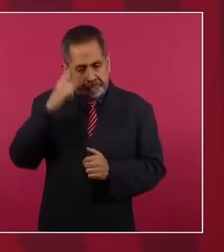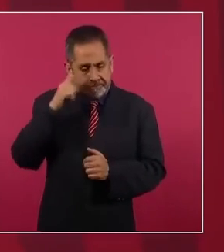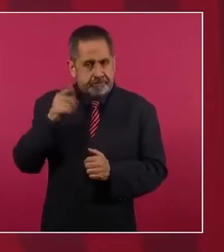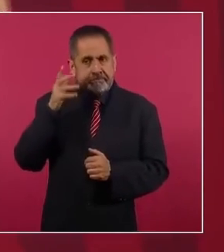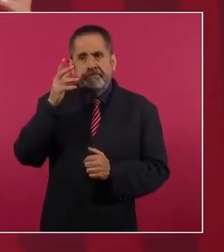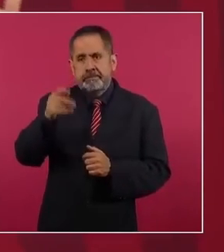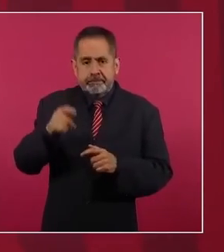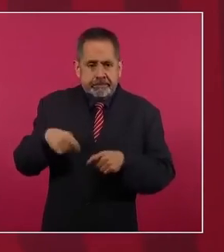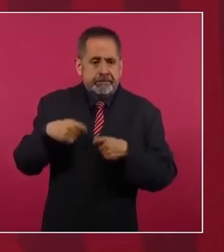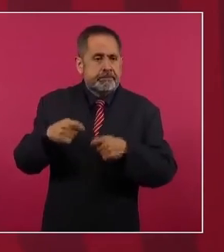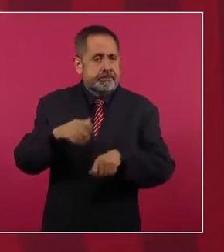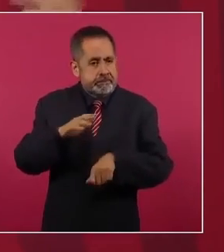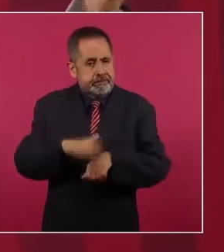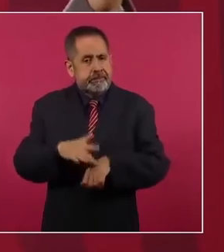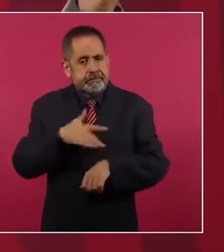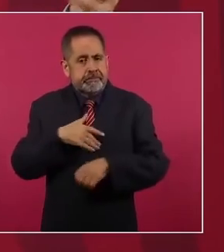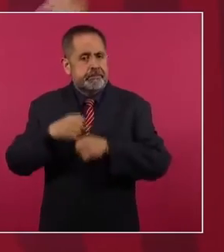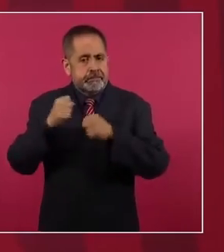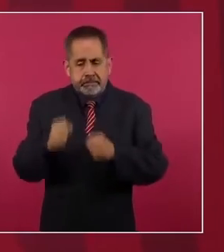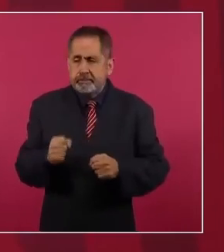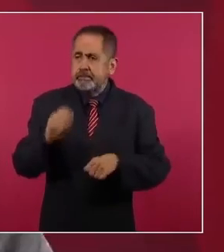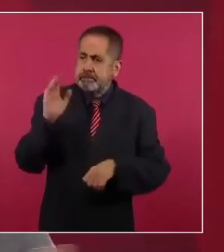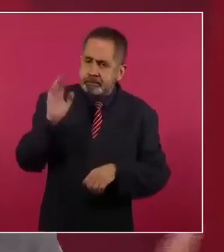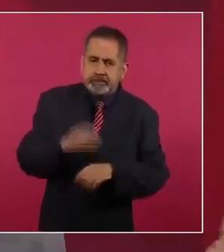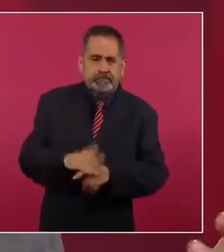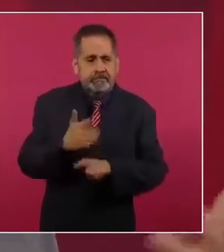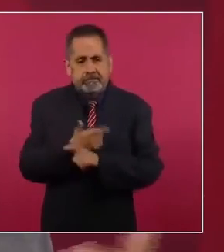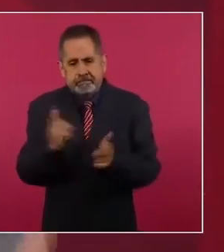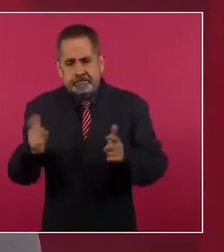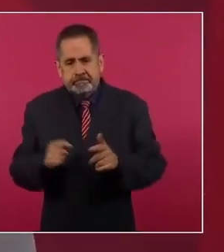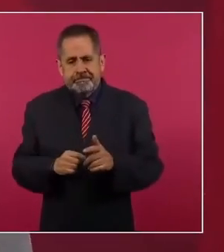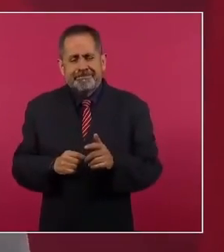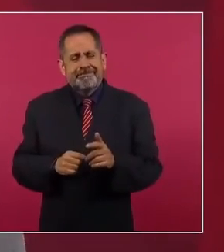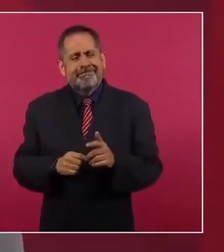garantizando más libertades. Pues sí,